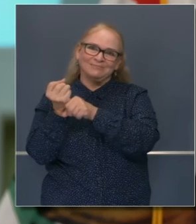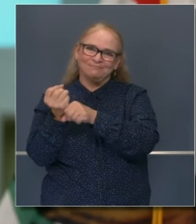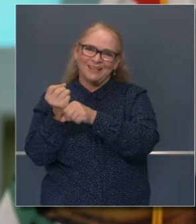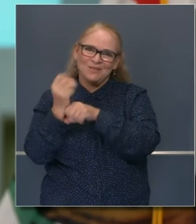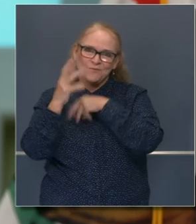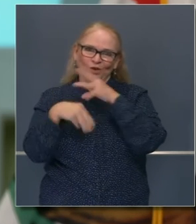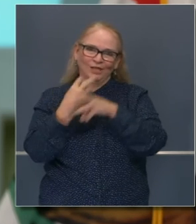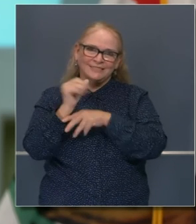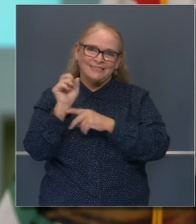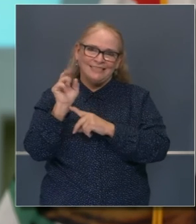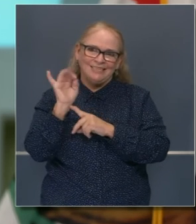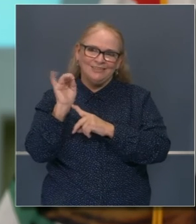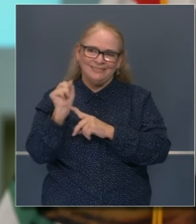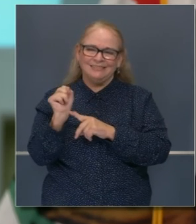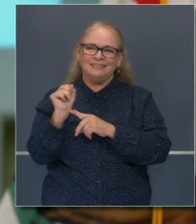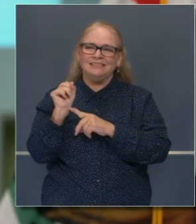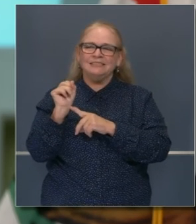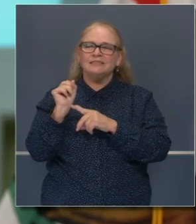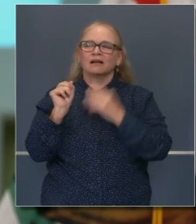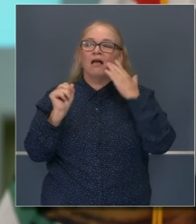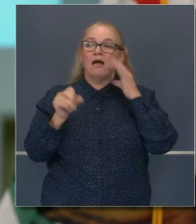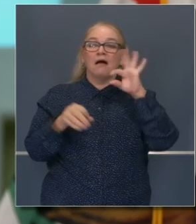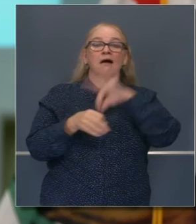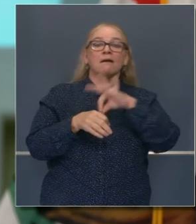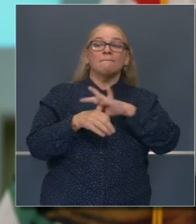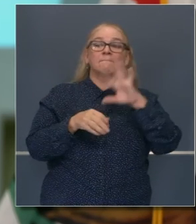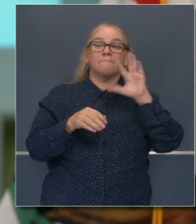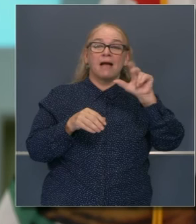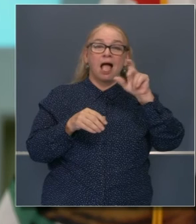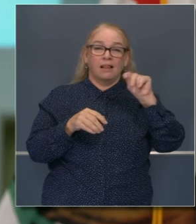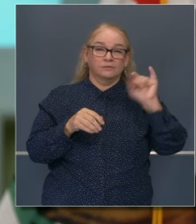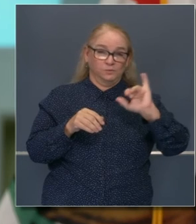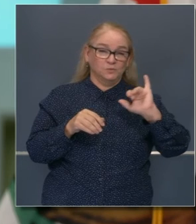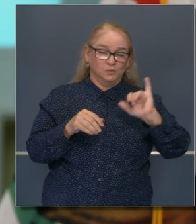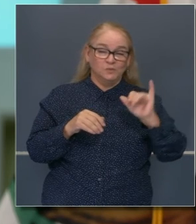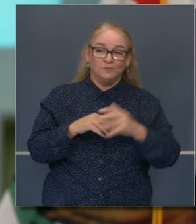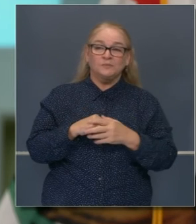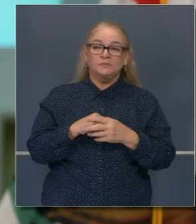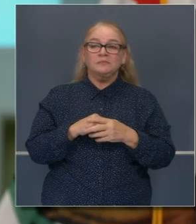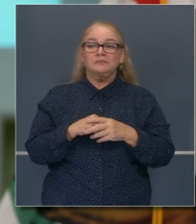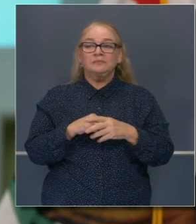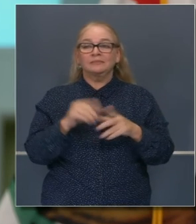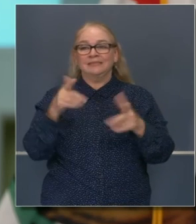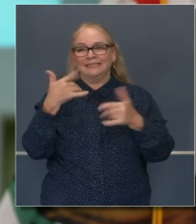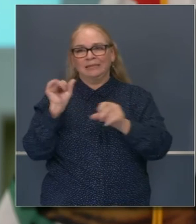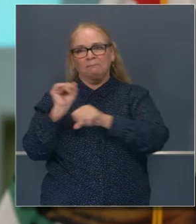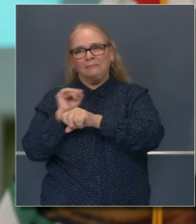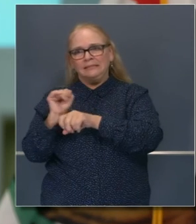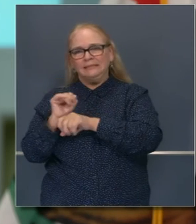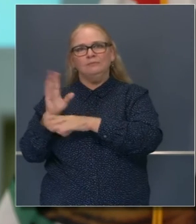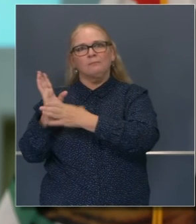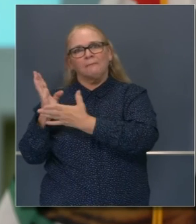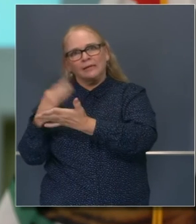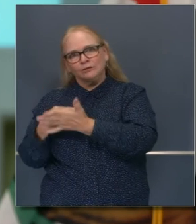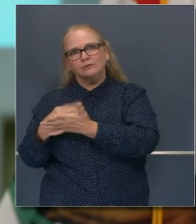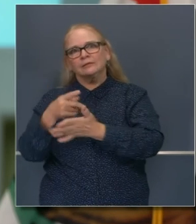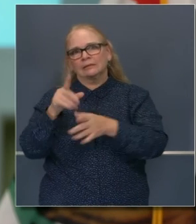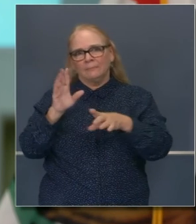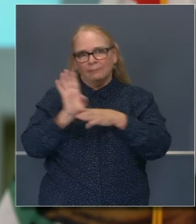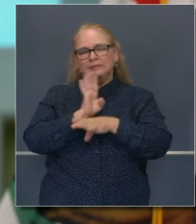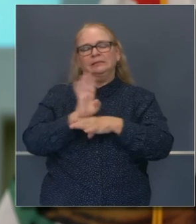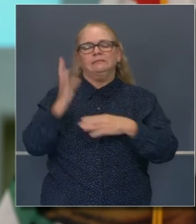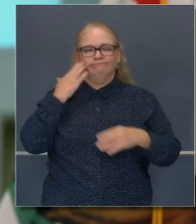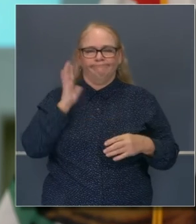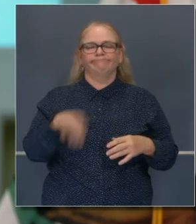bromeando. Ha visto usted que las boletas de voto han salido. Me gustaría saber,